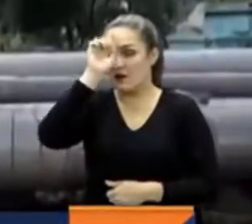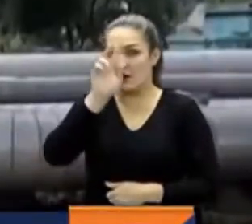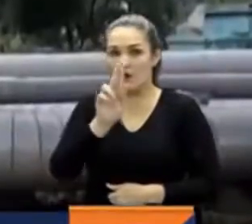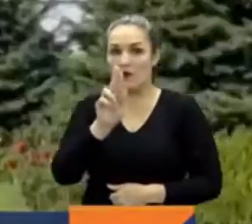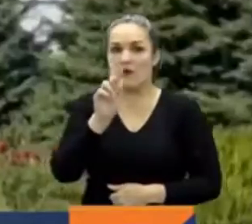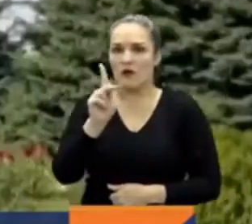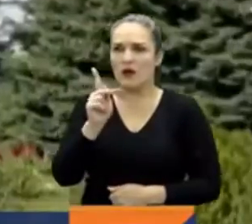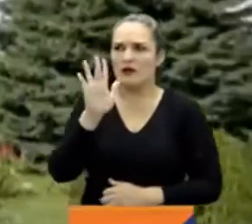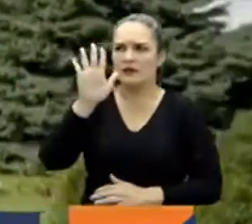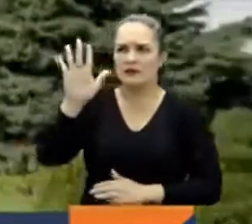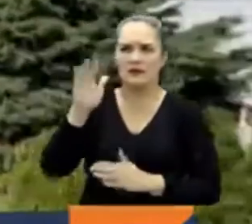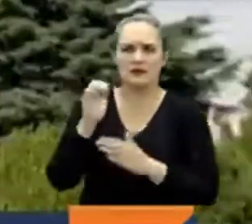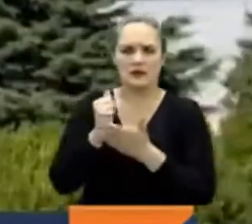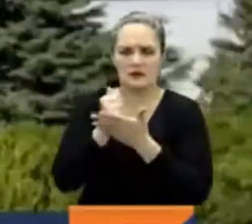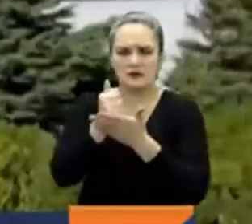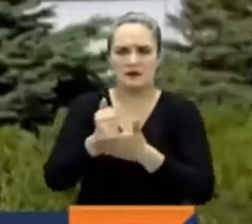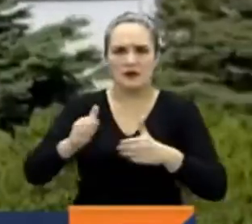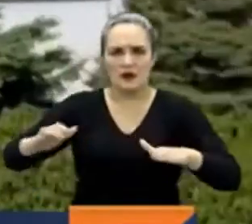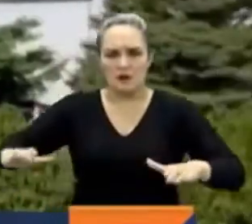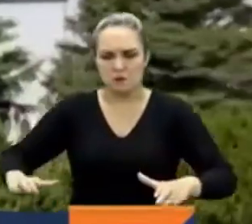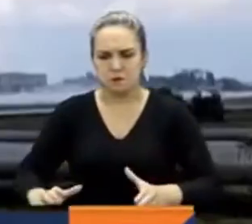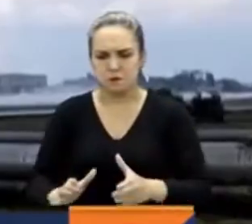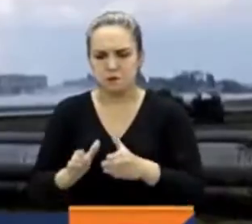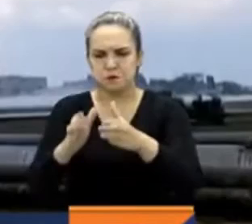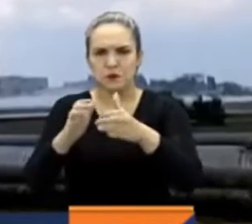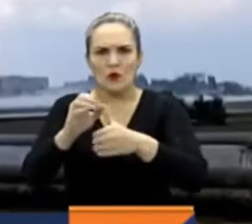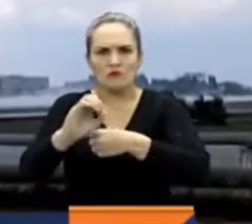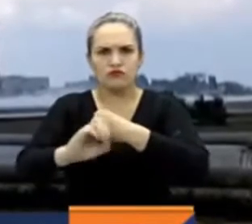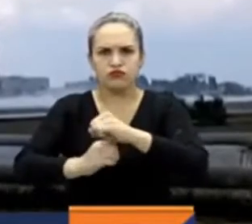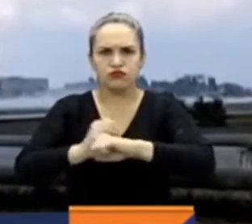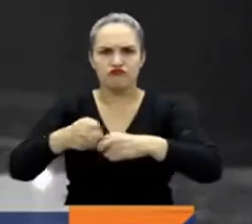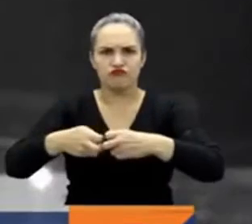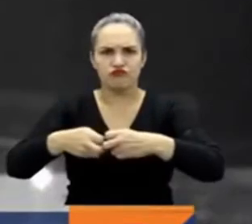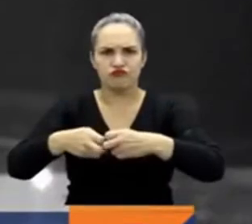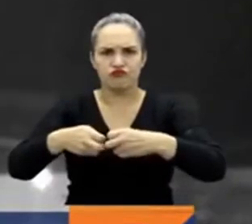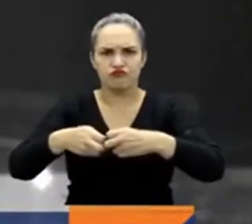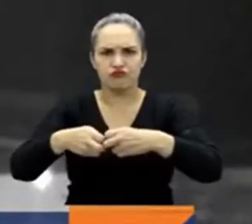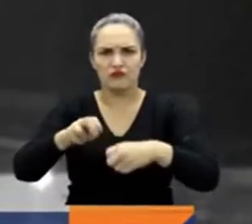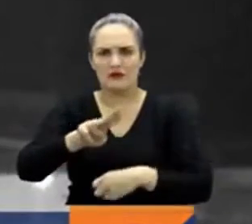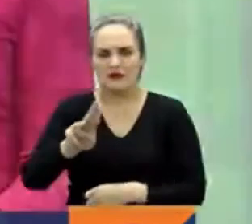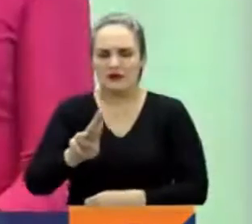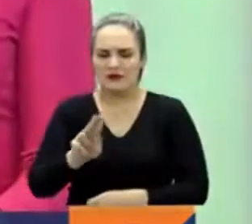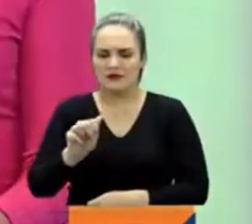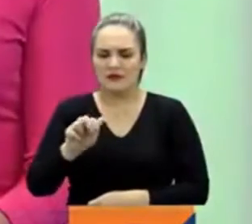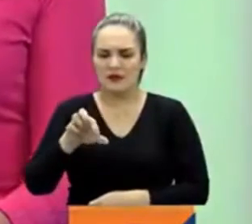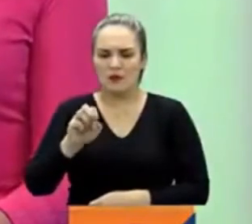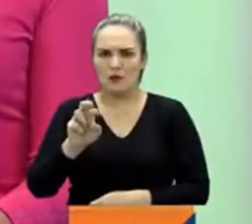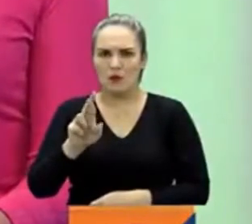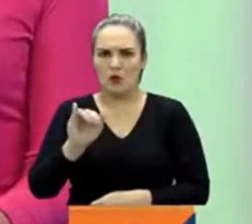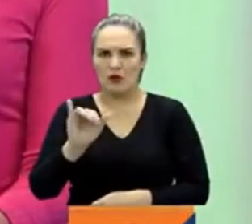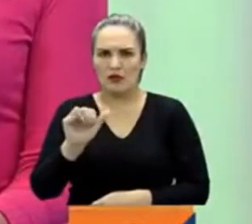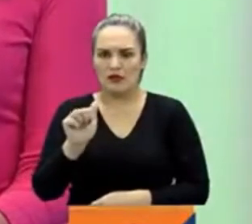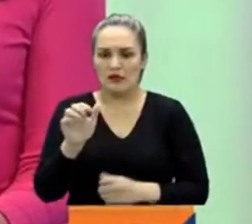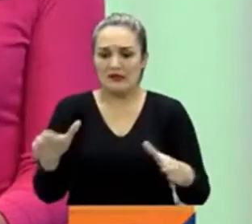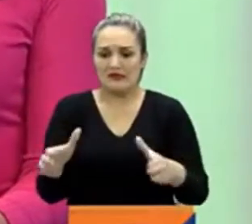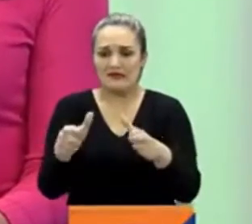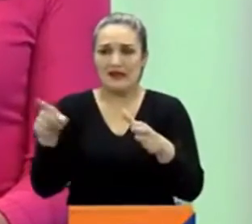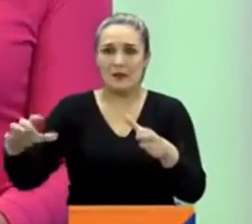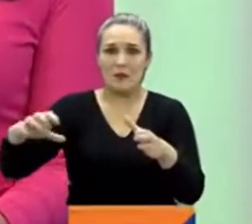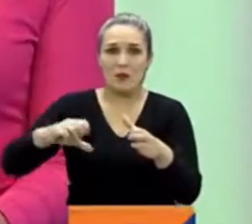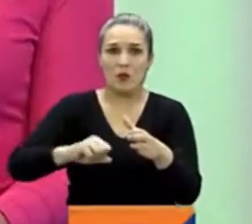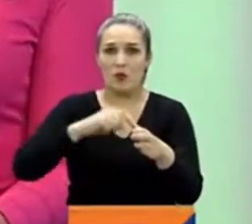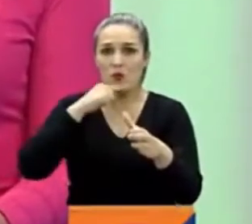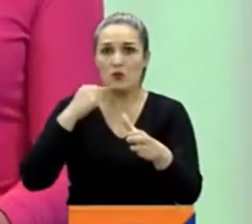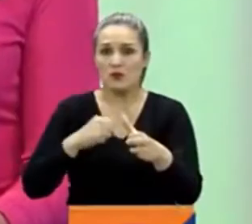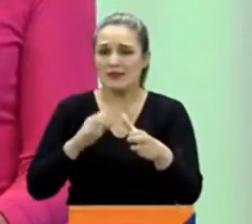militar alrededor de la central nuclear ucraniana de Saporilla, la más grande de Europa, ocupada por Rusia. Y las lluvias no dan tregua